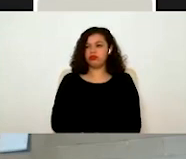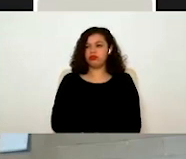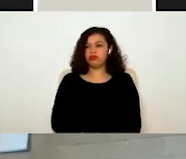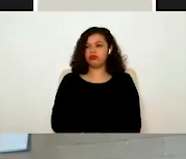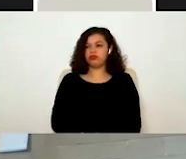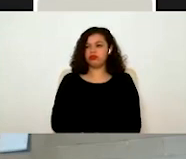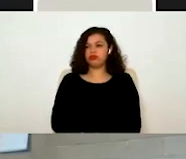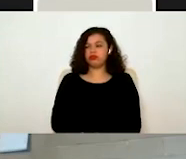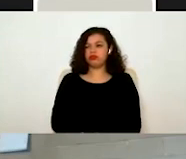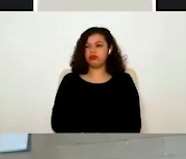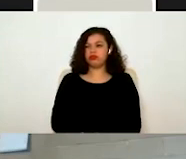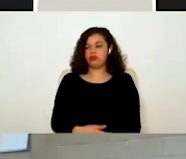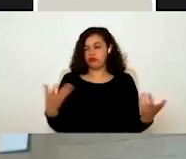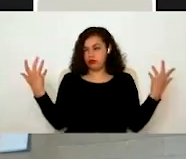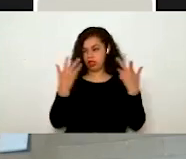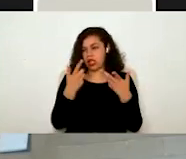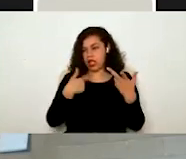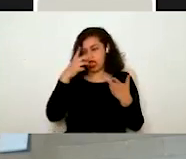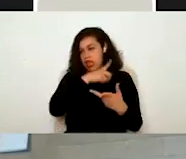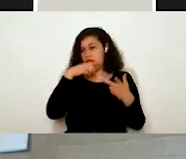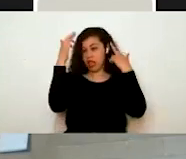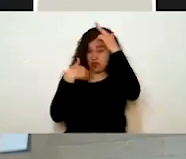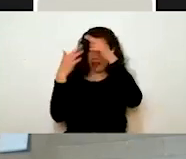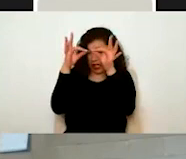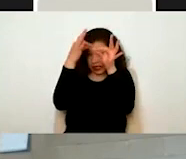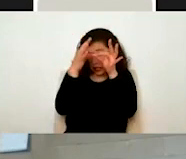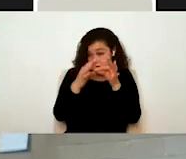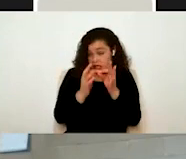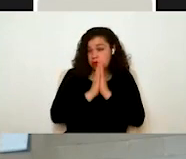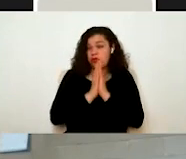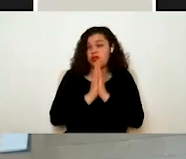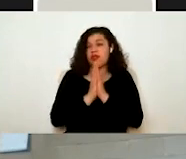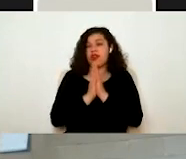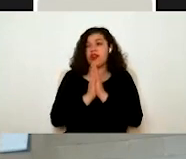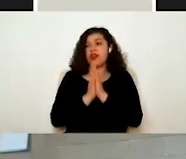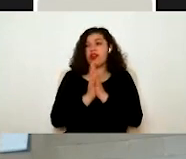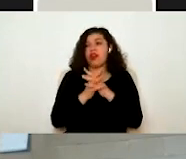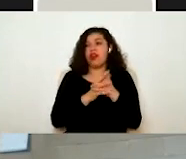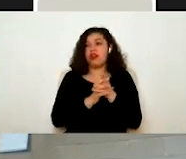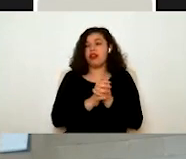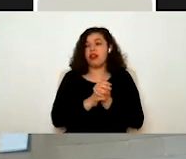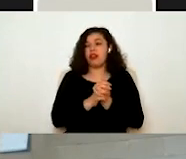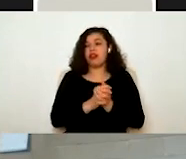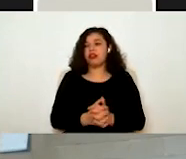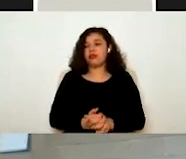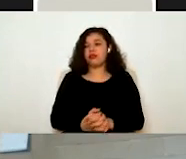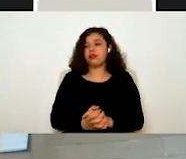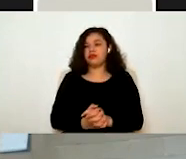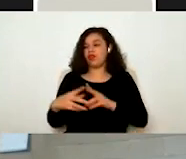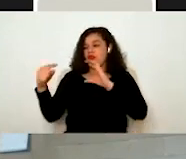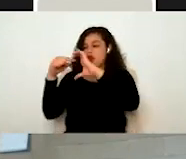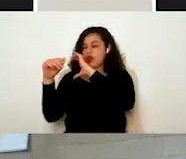Wíjole, sería revisar exactamente el caso. Si nos pudieran a lo mejor comentar o enviar un correo